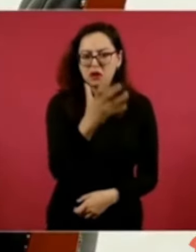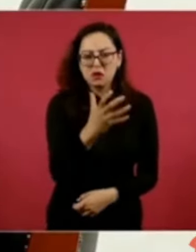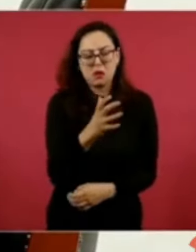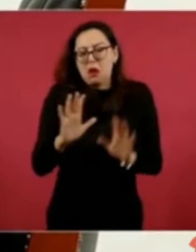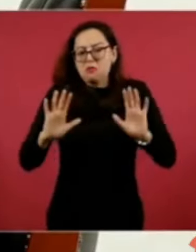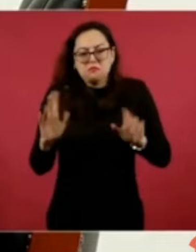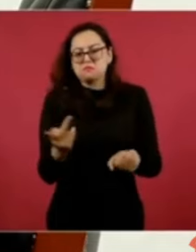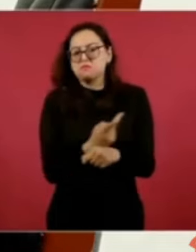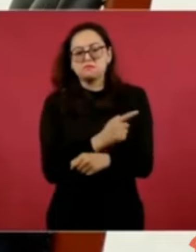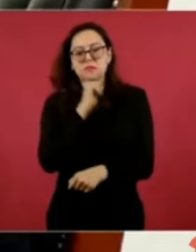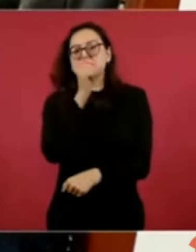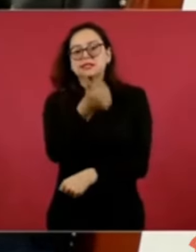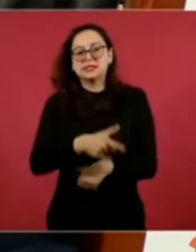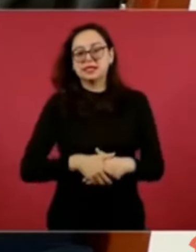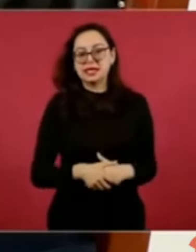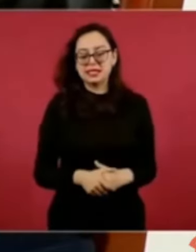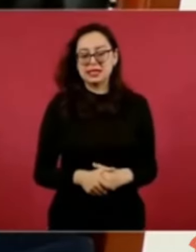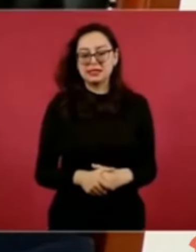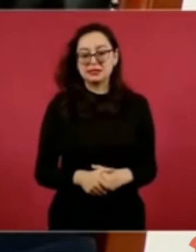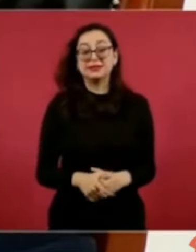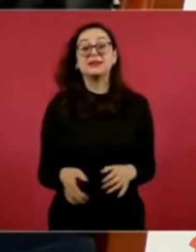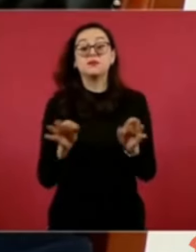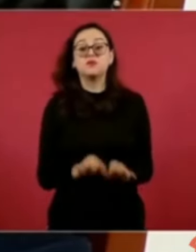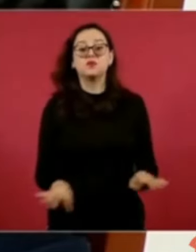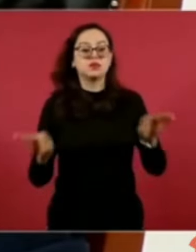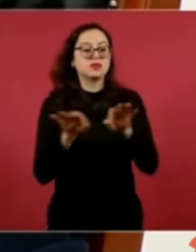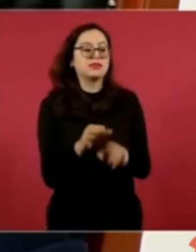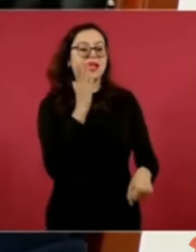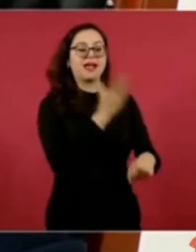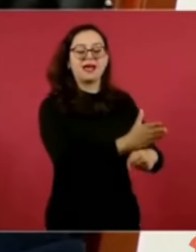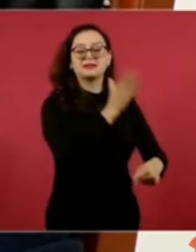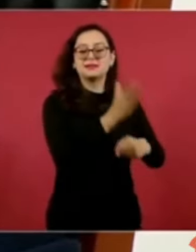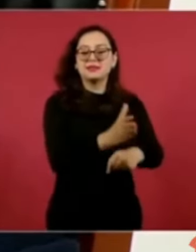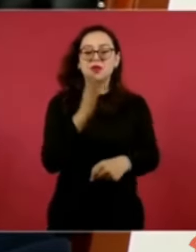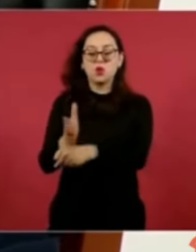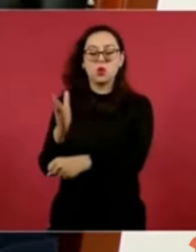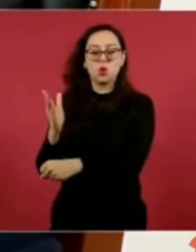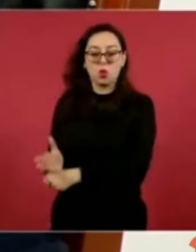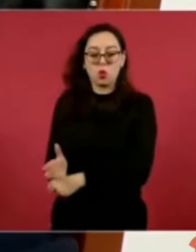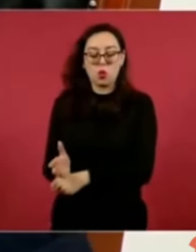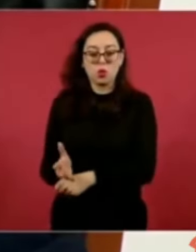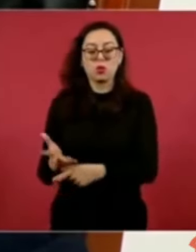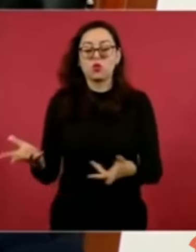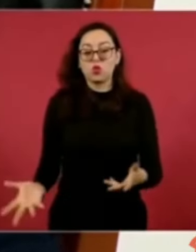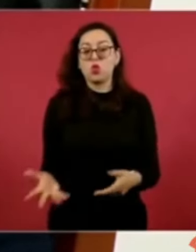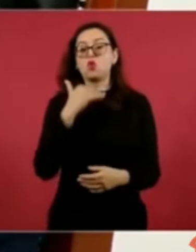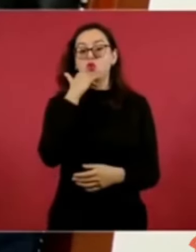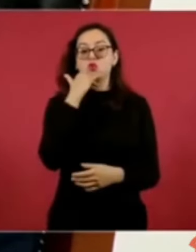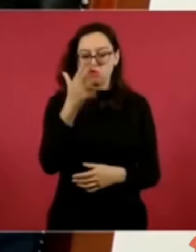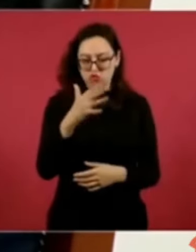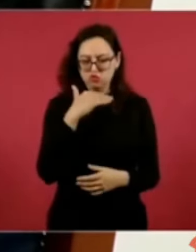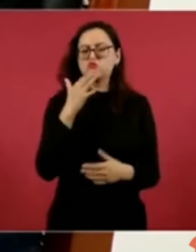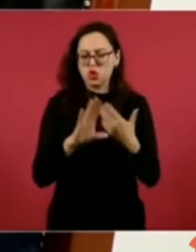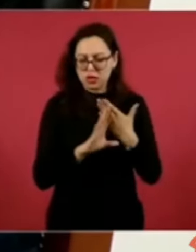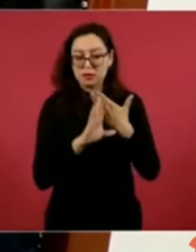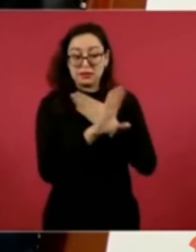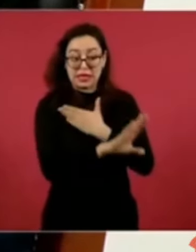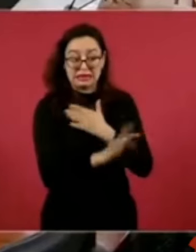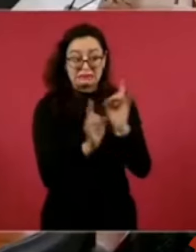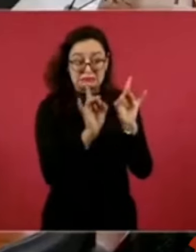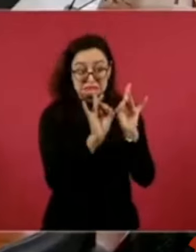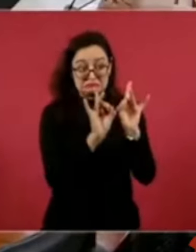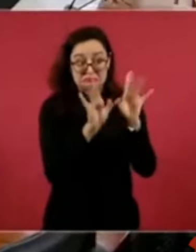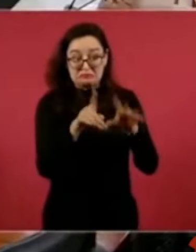Que no haya impunidad, es combatir la corrupción y la impunidad.